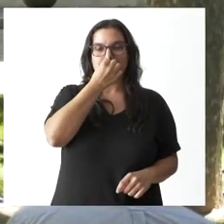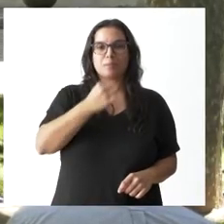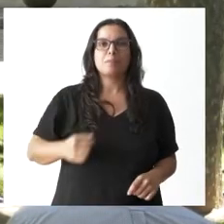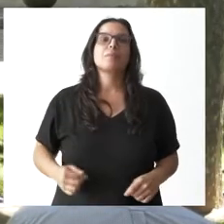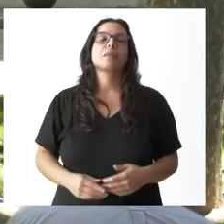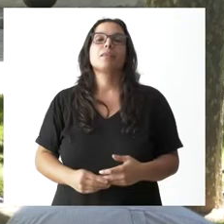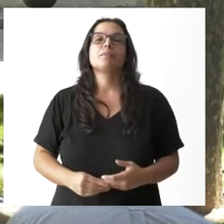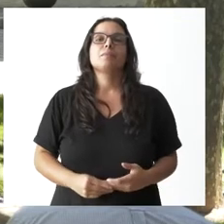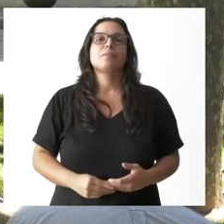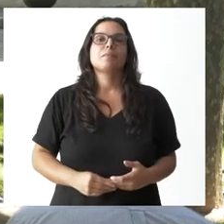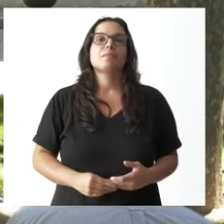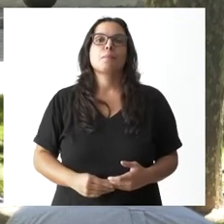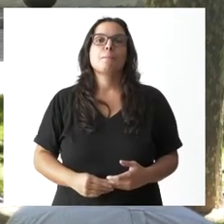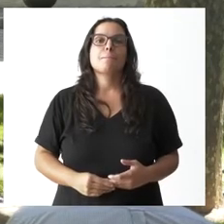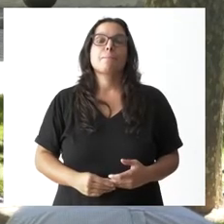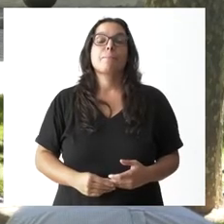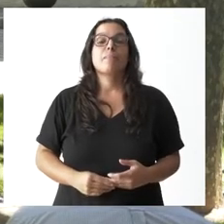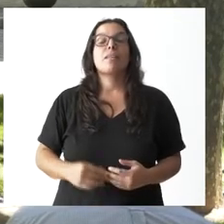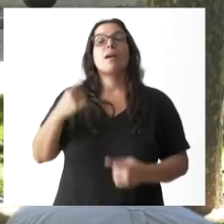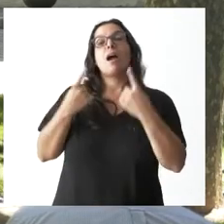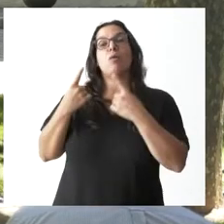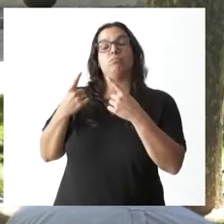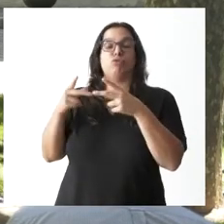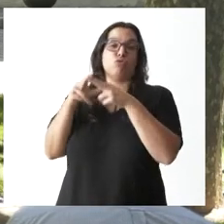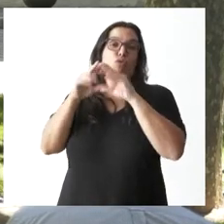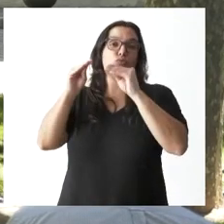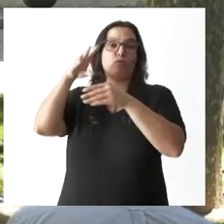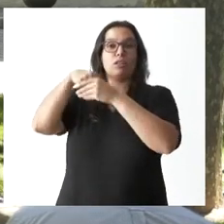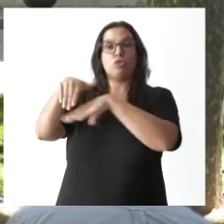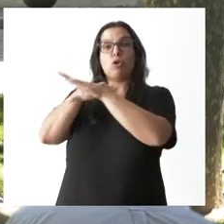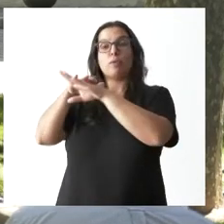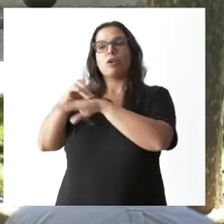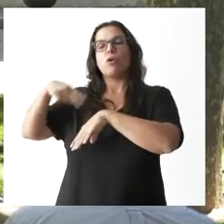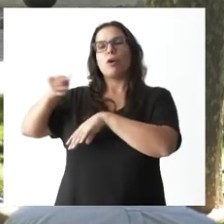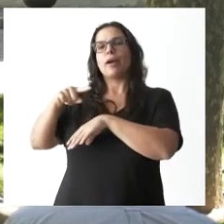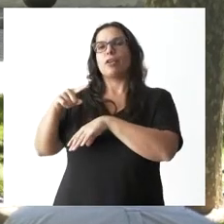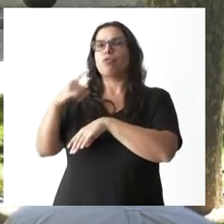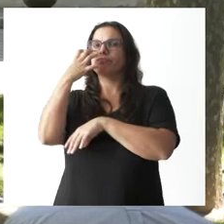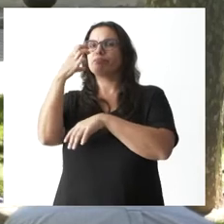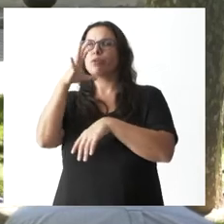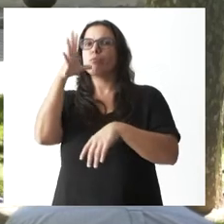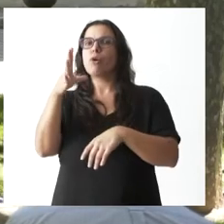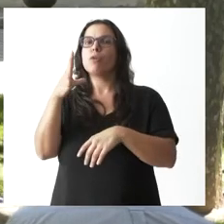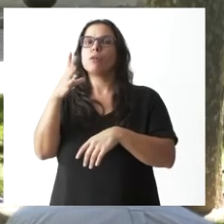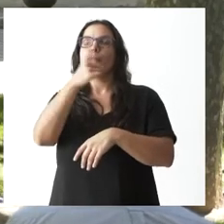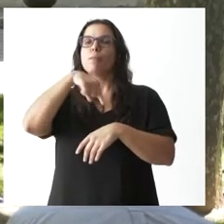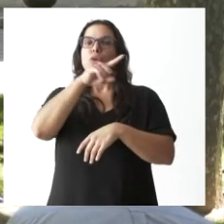Sí, se han quejado sus socios en varias ocasiones de que ustedes no responden a su requerimiento para empezar a tramitar la ley de